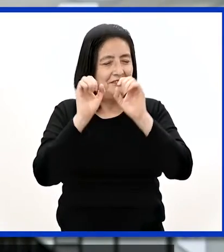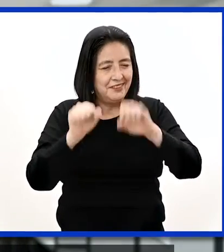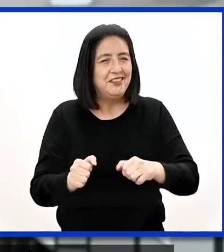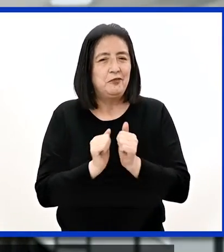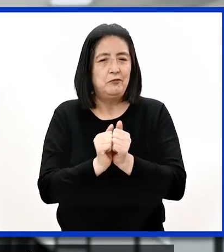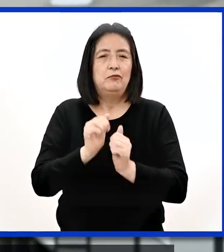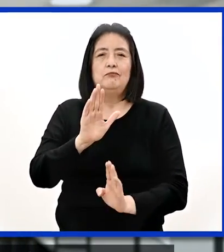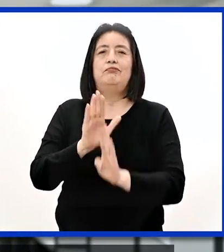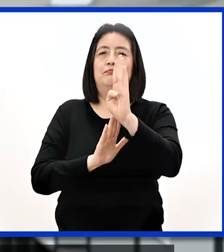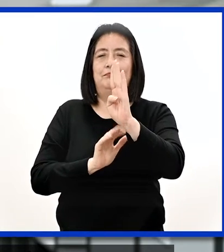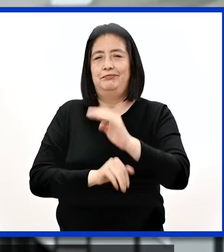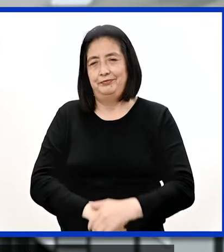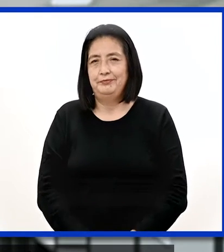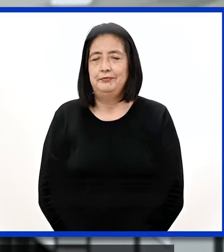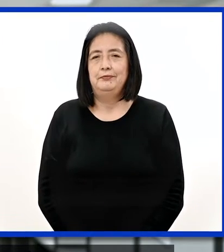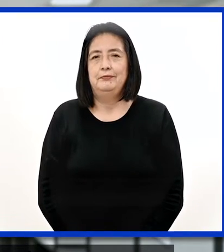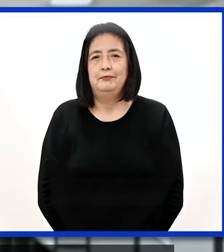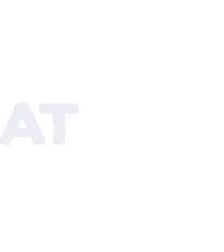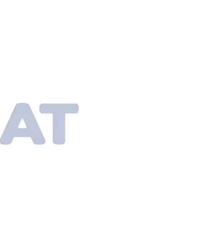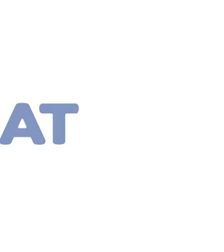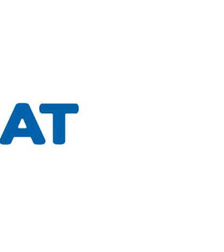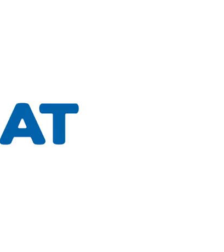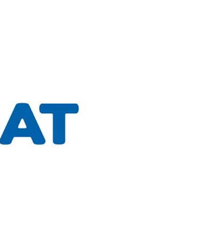mejor, juntos saldremos adelante.